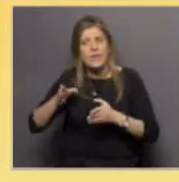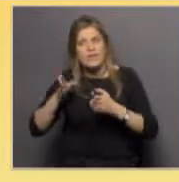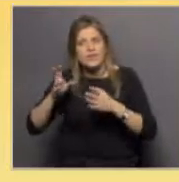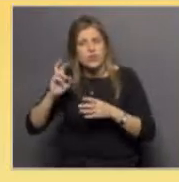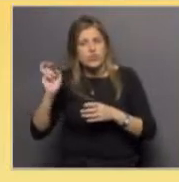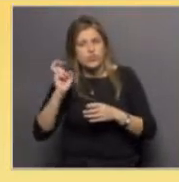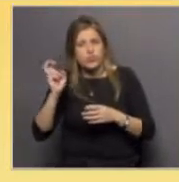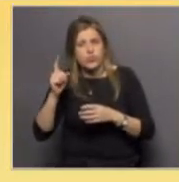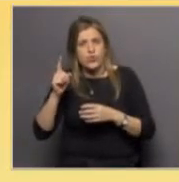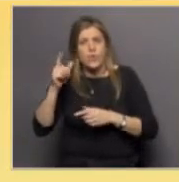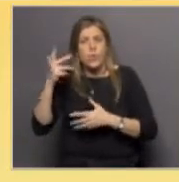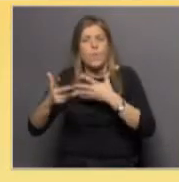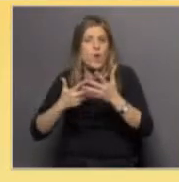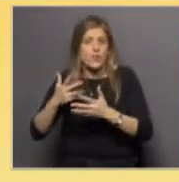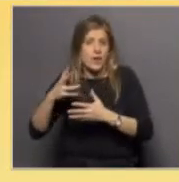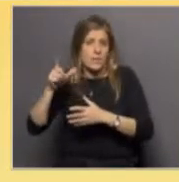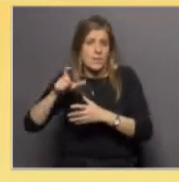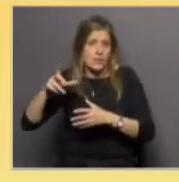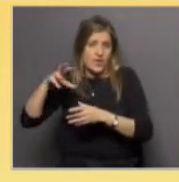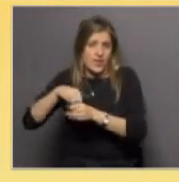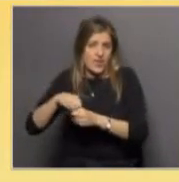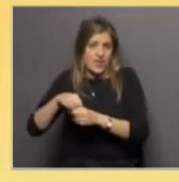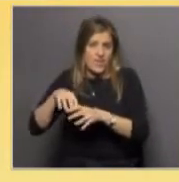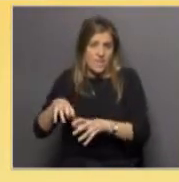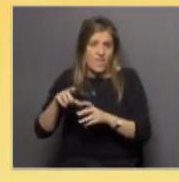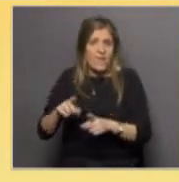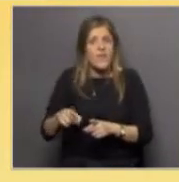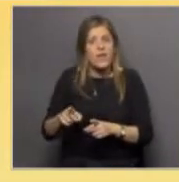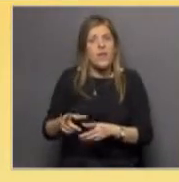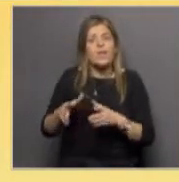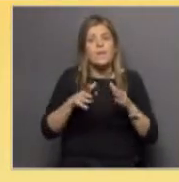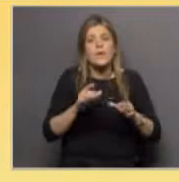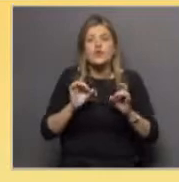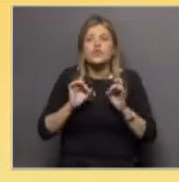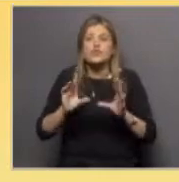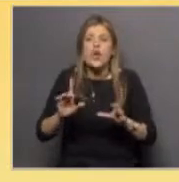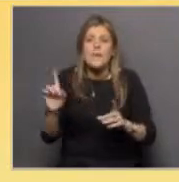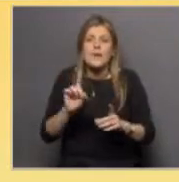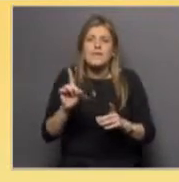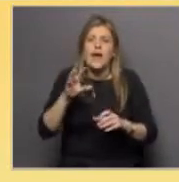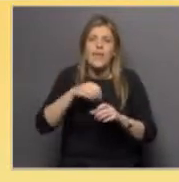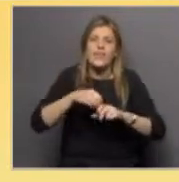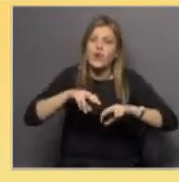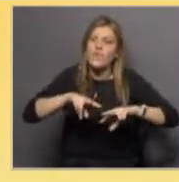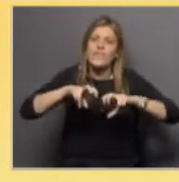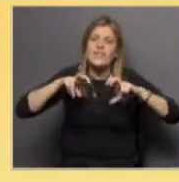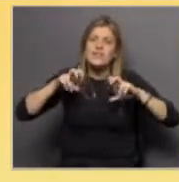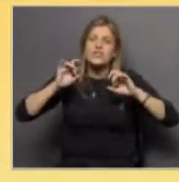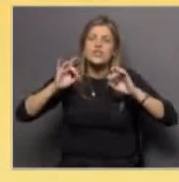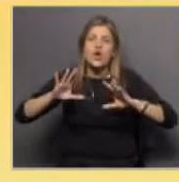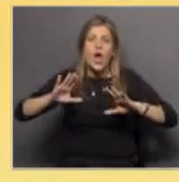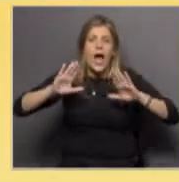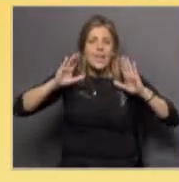vayan caminando por allí nos contaba también y nos aclaraba que no solamente se trata de aplicaciones que tienen que ver con construcciones